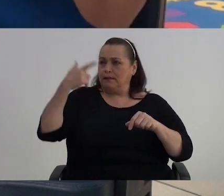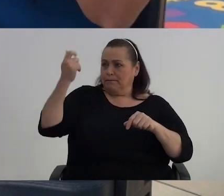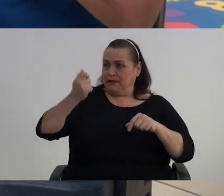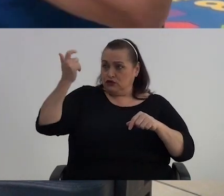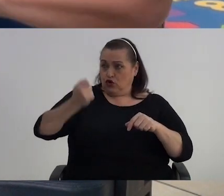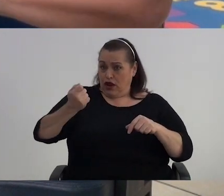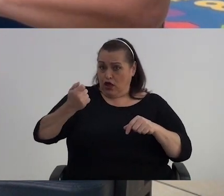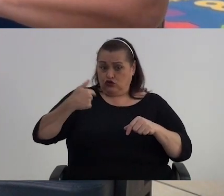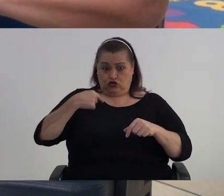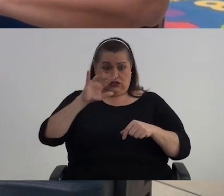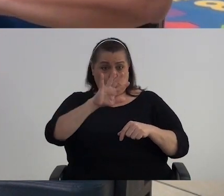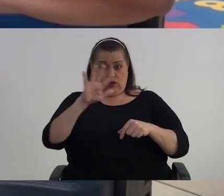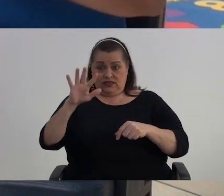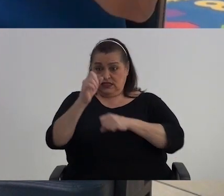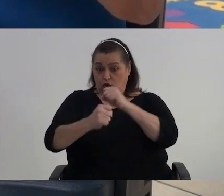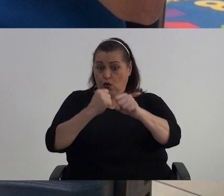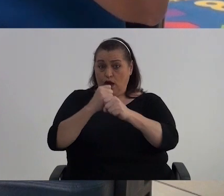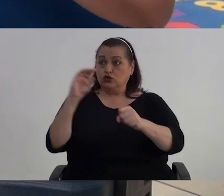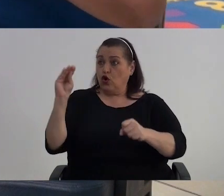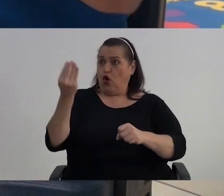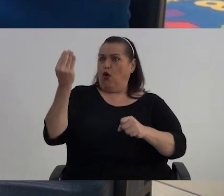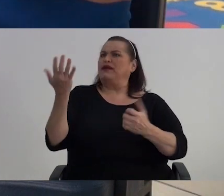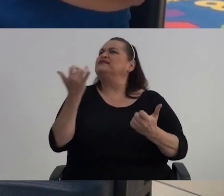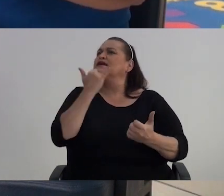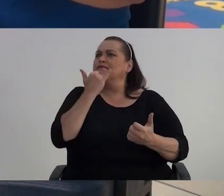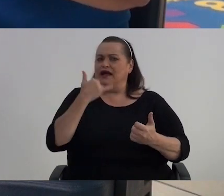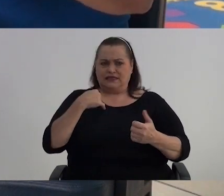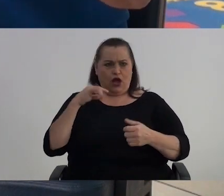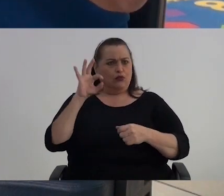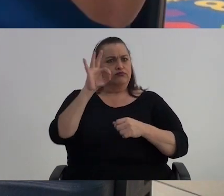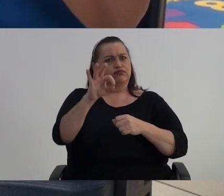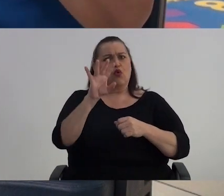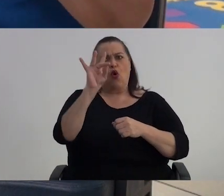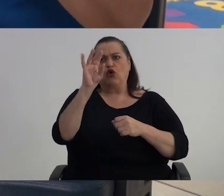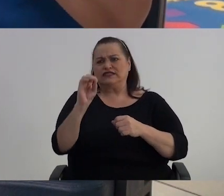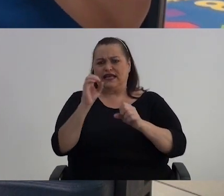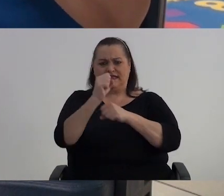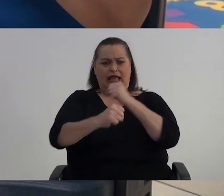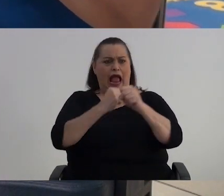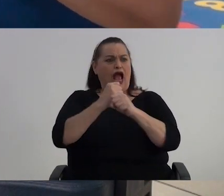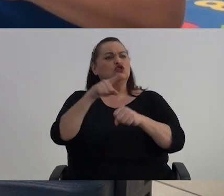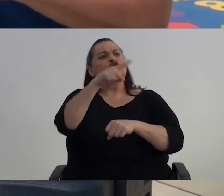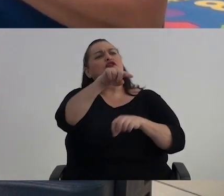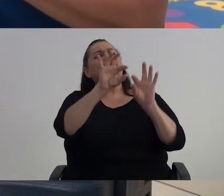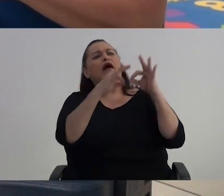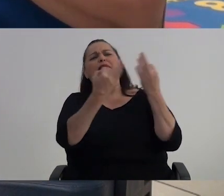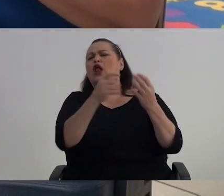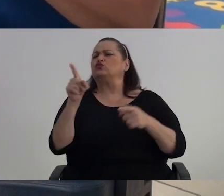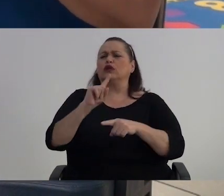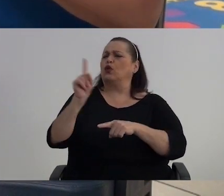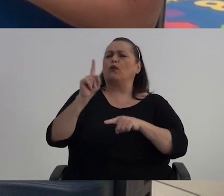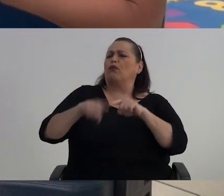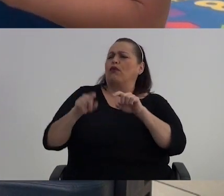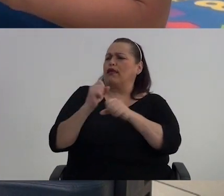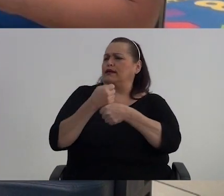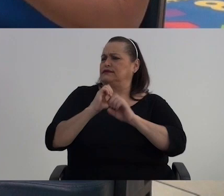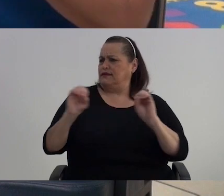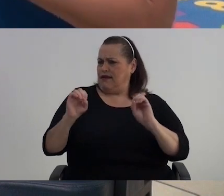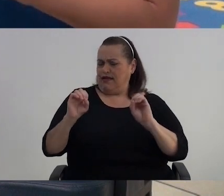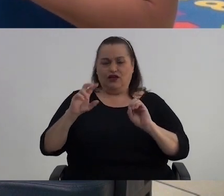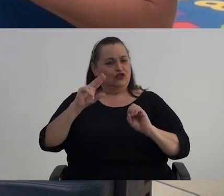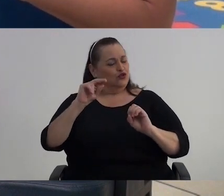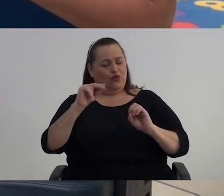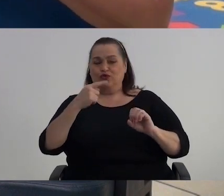ojalá si nos pensionamos como con 55 años, súper jóvenes Y llegamos a los 80 años y en mi casa no me dejan hacer nada, Eduardo Entonces, no, necesitamos